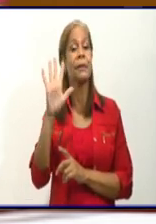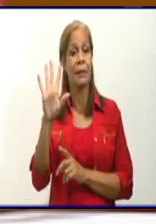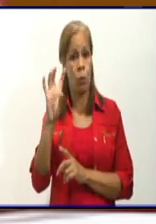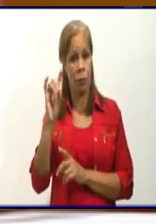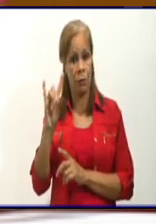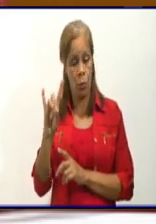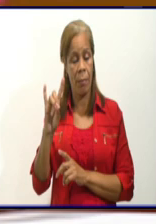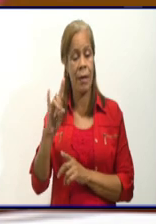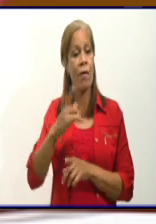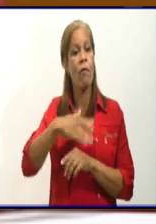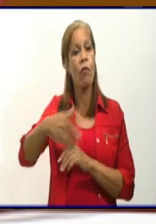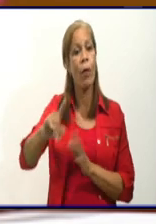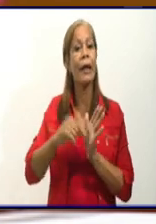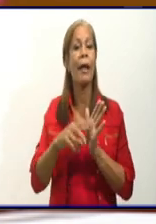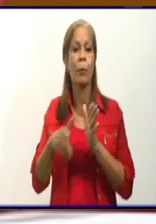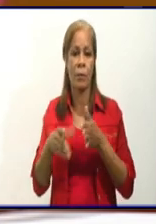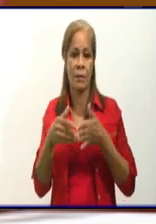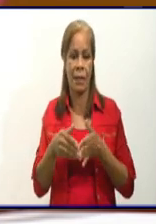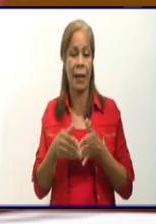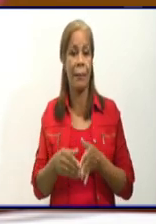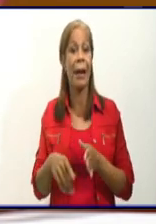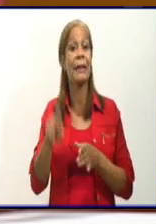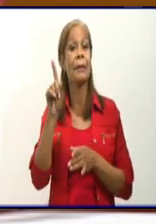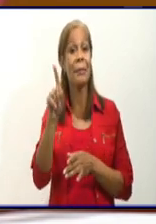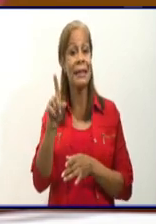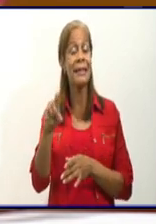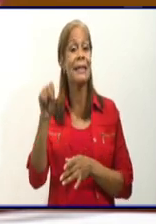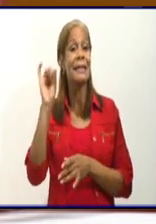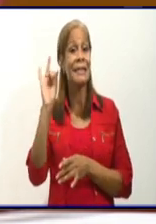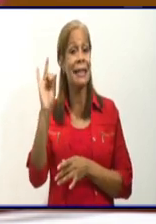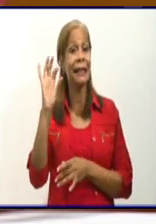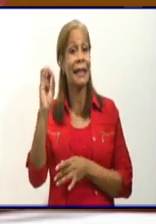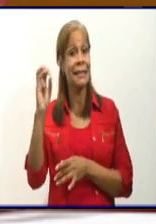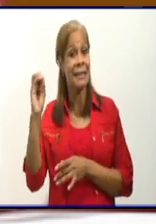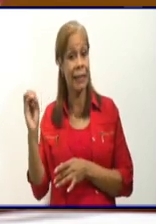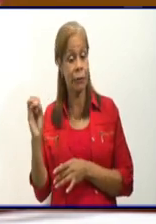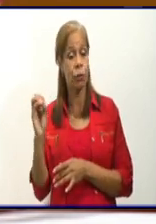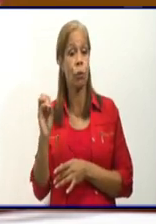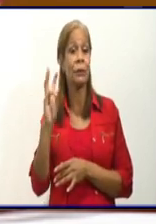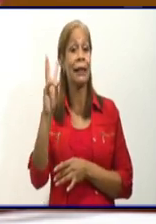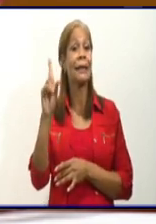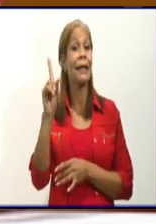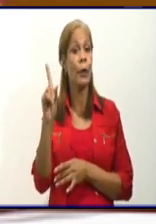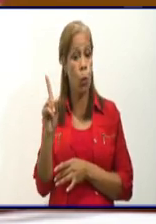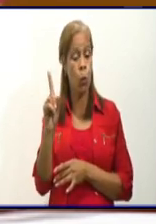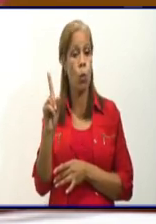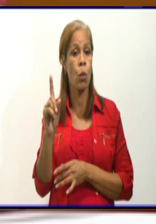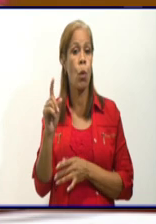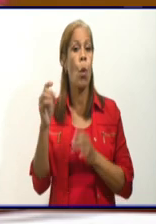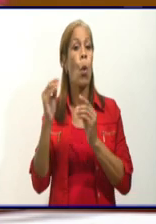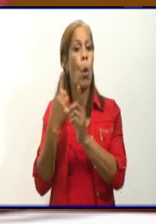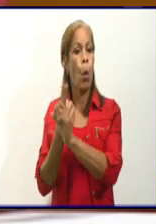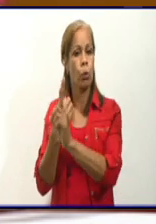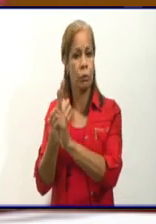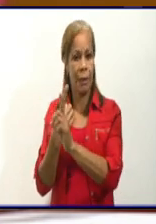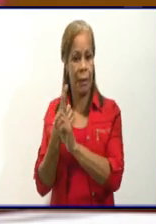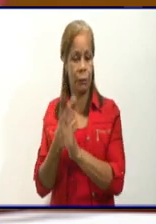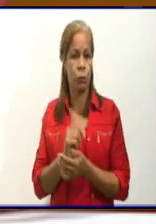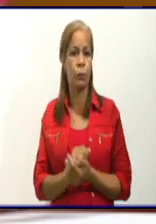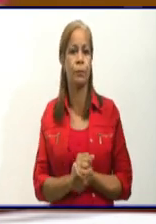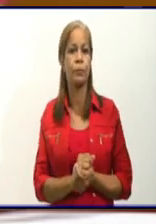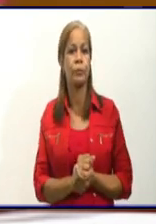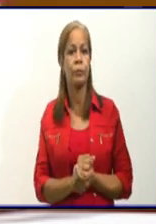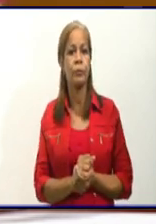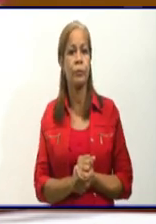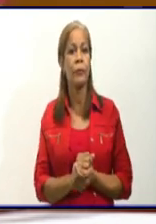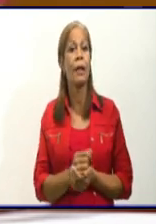sospechosos y 1.731 contactos. La provincia acumula ya una cifra de 2.373 confirmados,